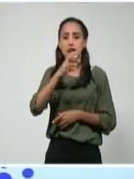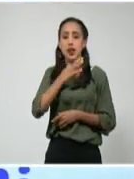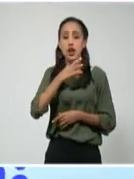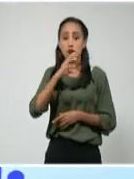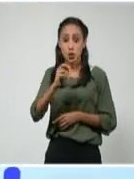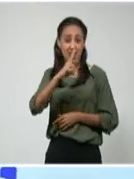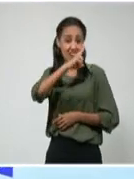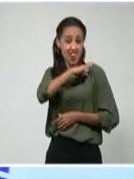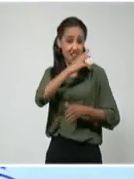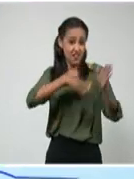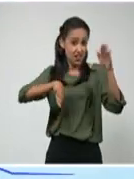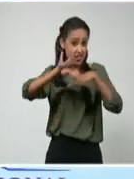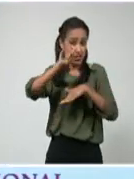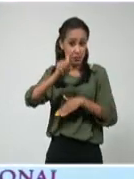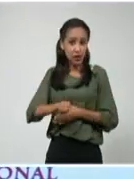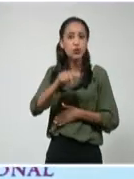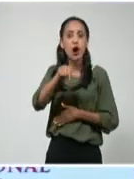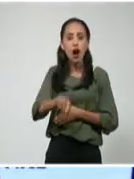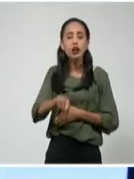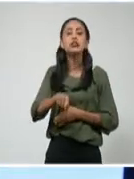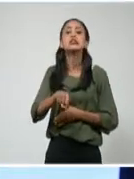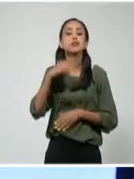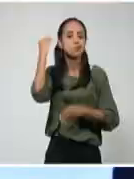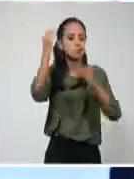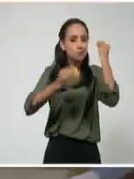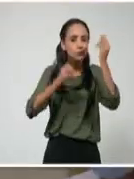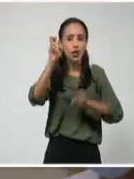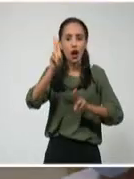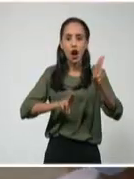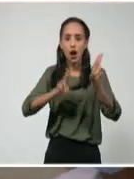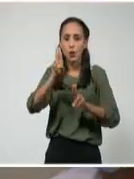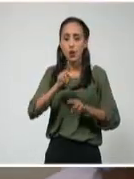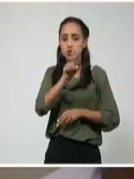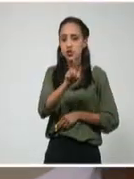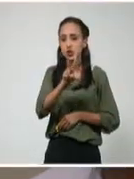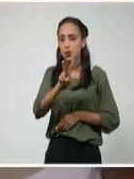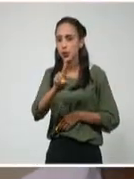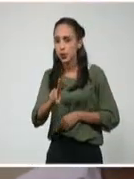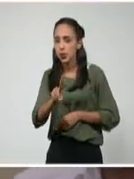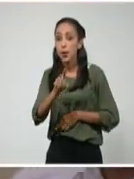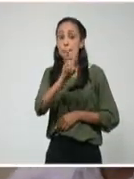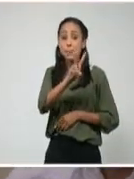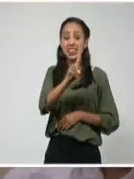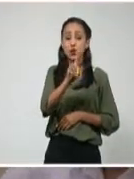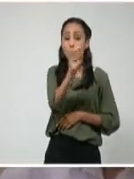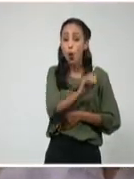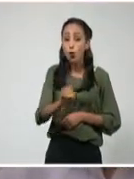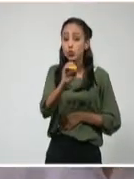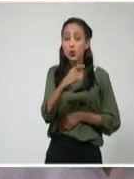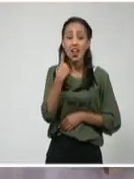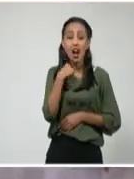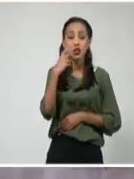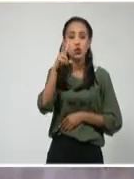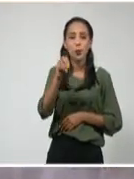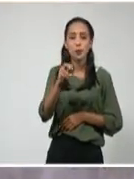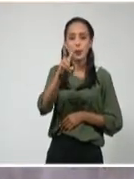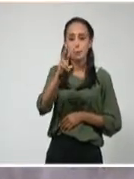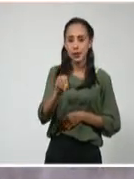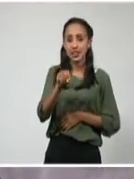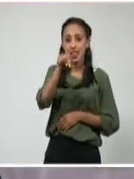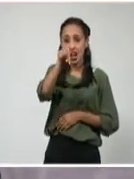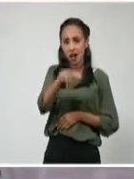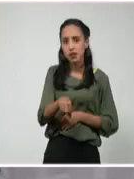sesión se evaluó el cumplimiento del Acuerdo Nº 121 del órgano legislativo del 21 de octubre del 2020, por el que,